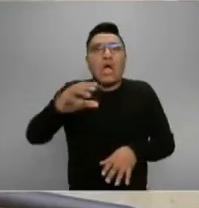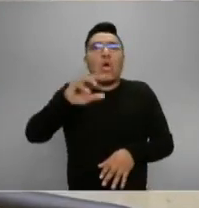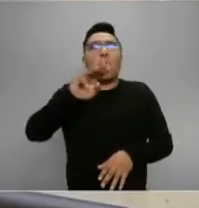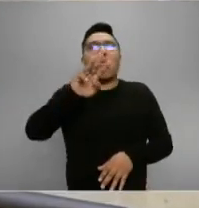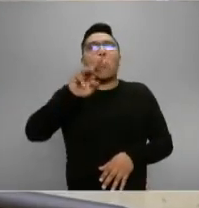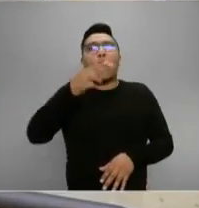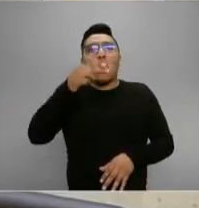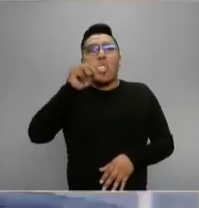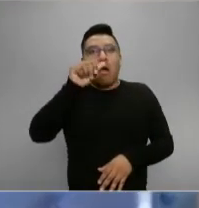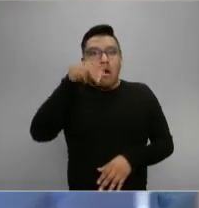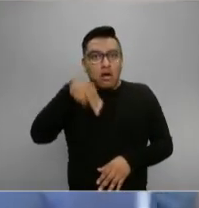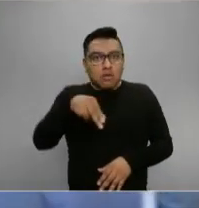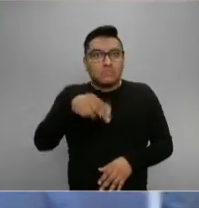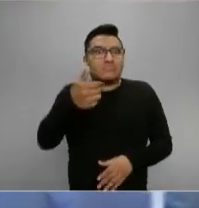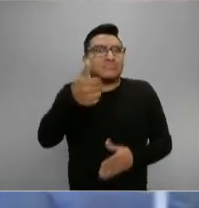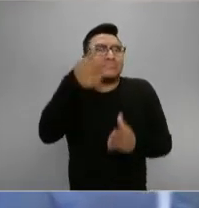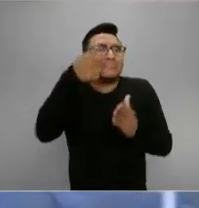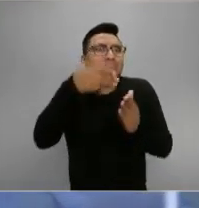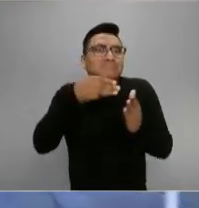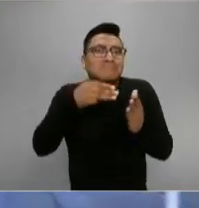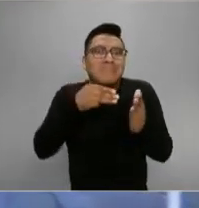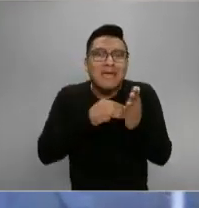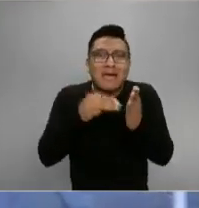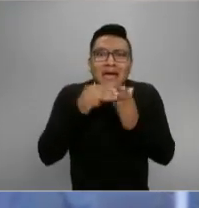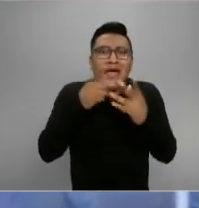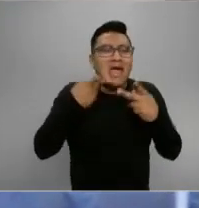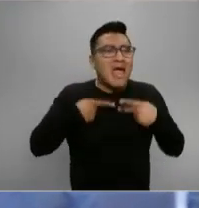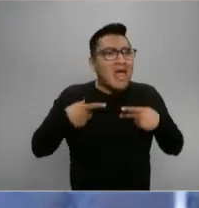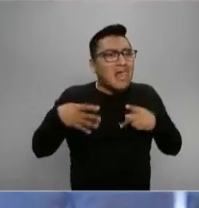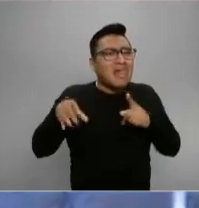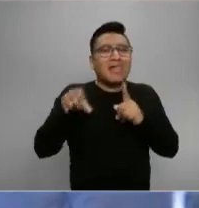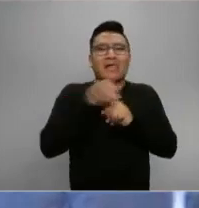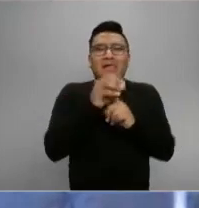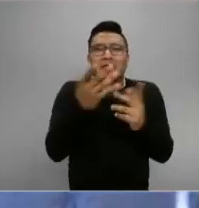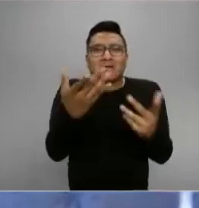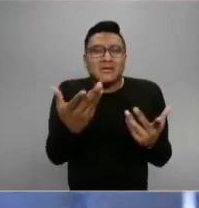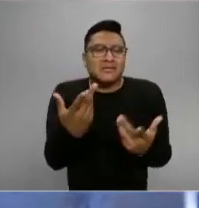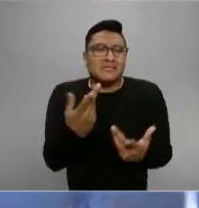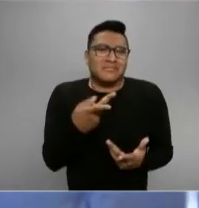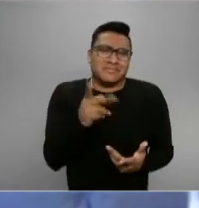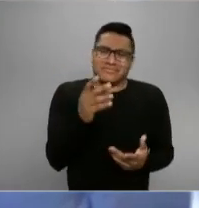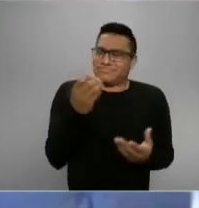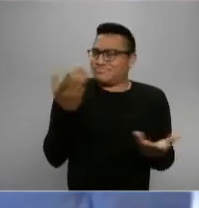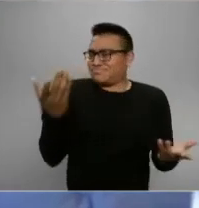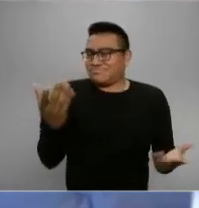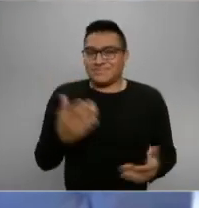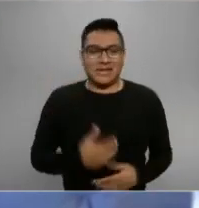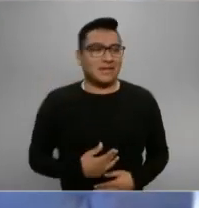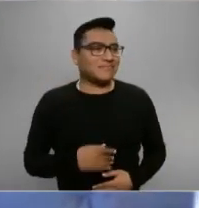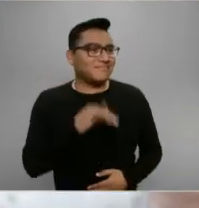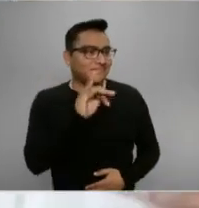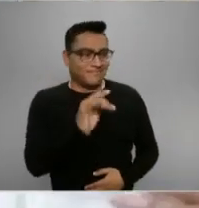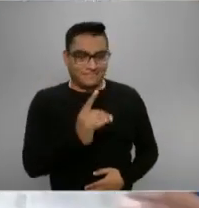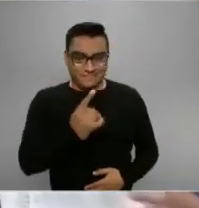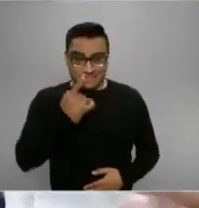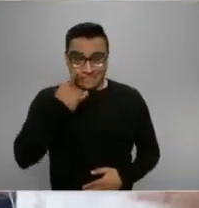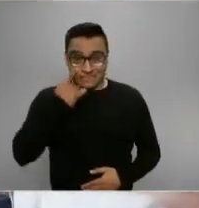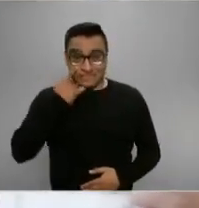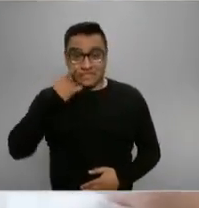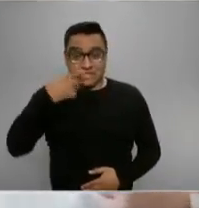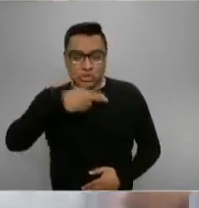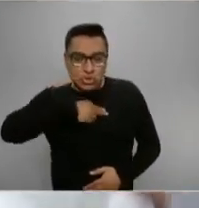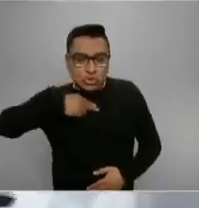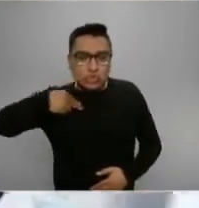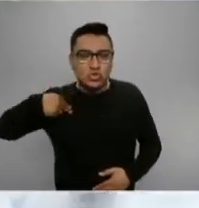dijimos en enero. O sea... Si estamos abordando este asunto de la manera en que lo estamos